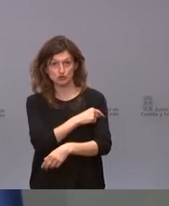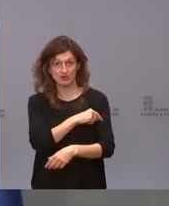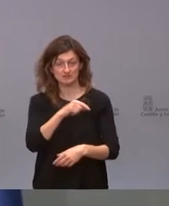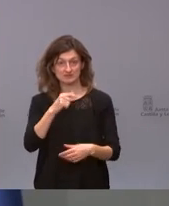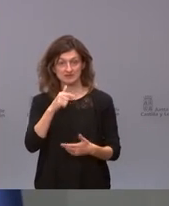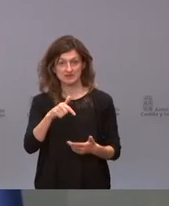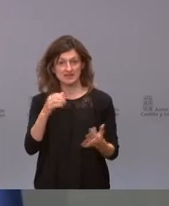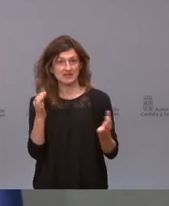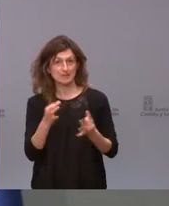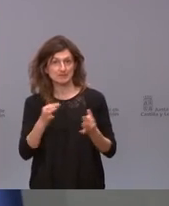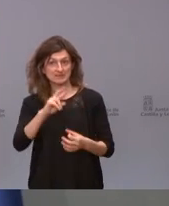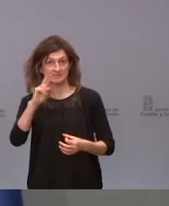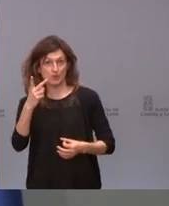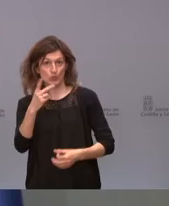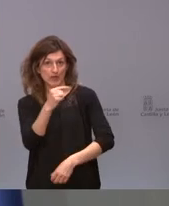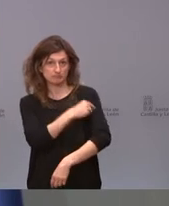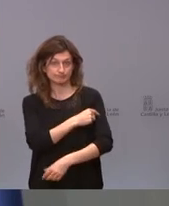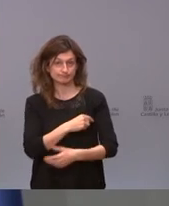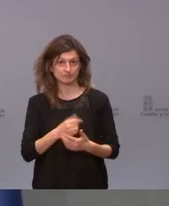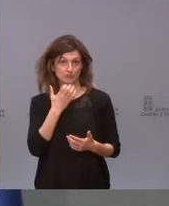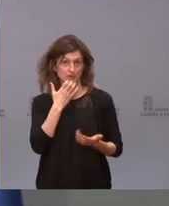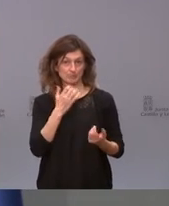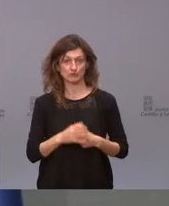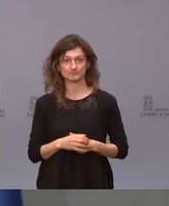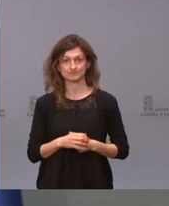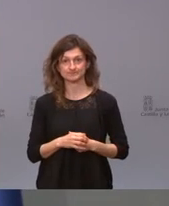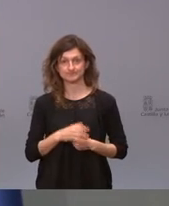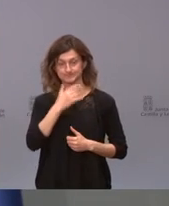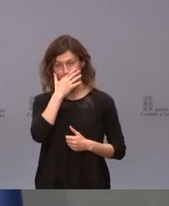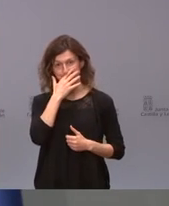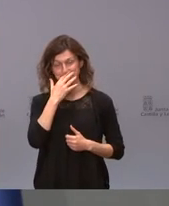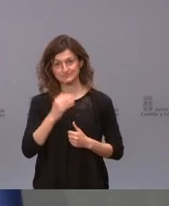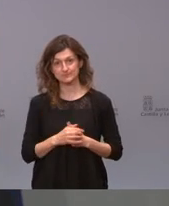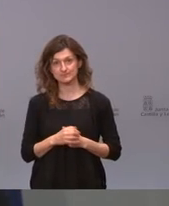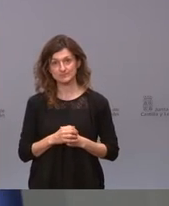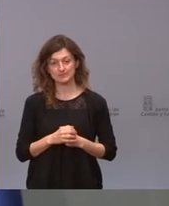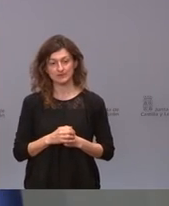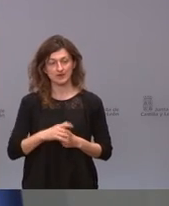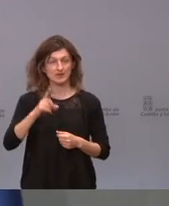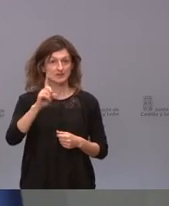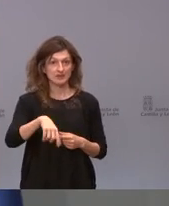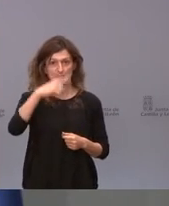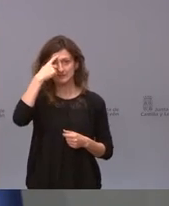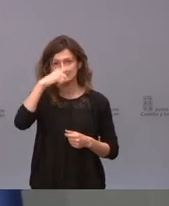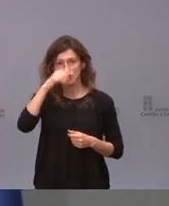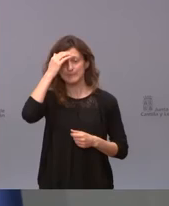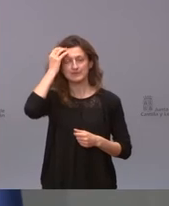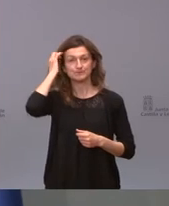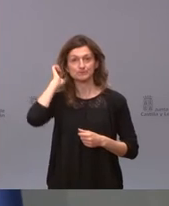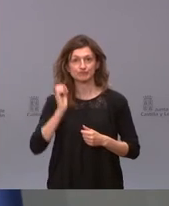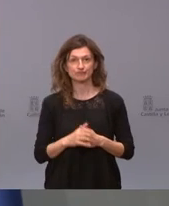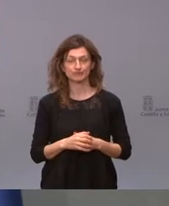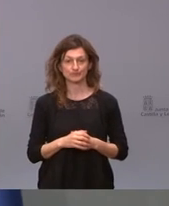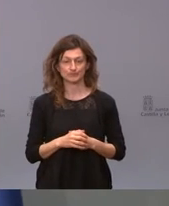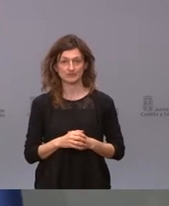en toda España qué ocurre con la segunda dosis por ejemplo sabe también que si esto ocurre y